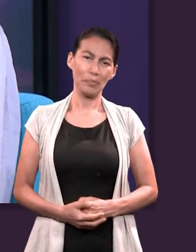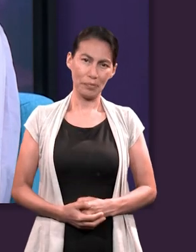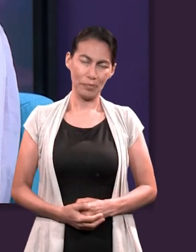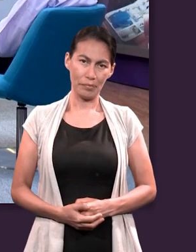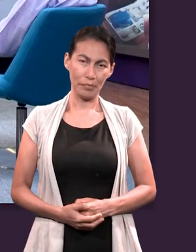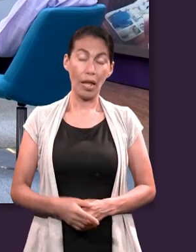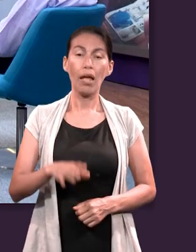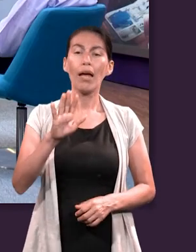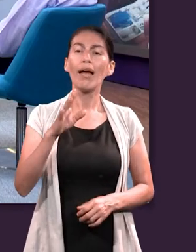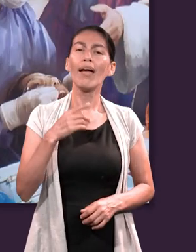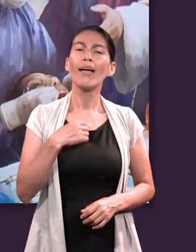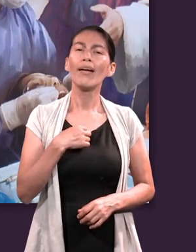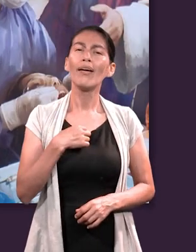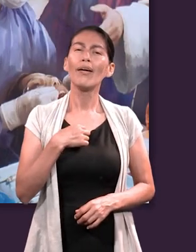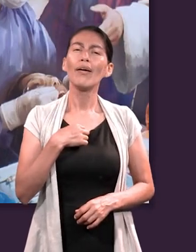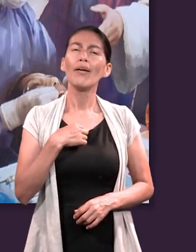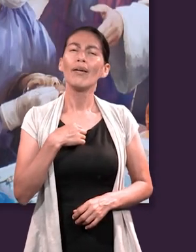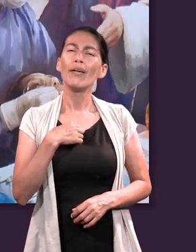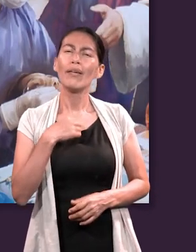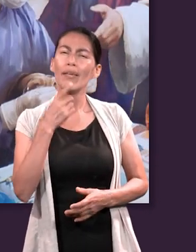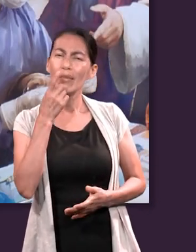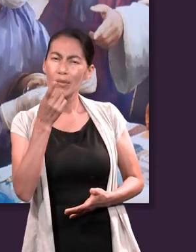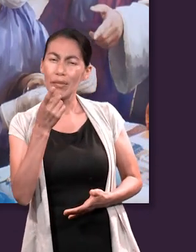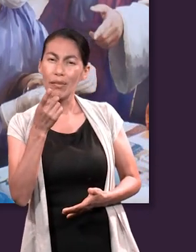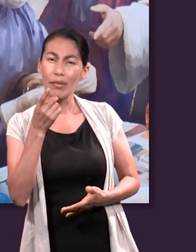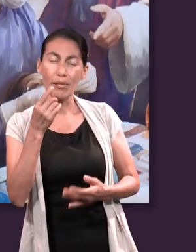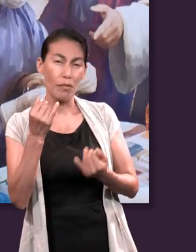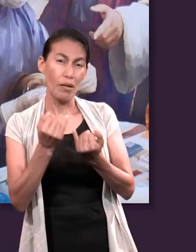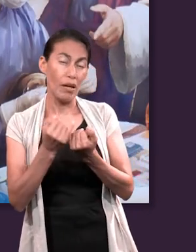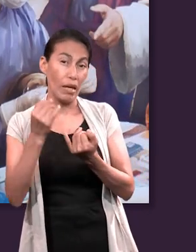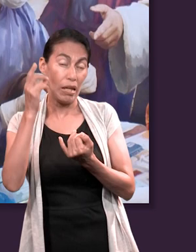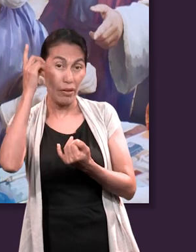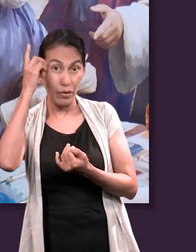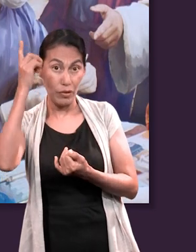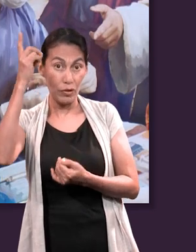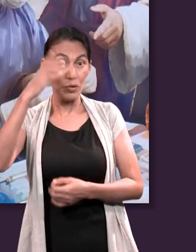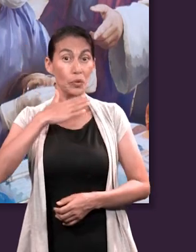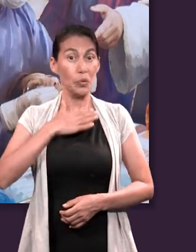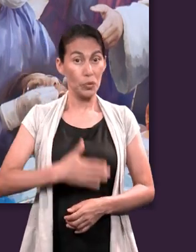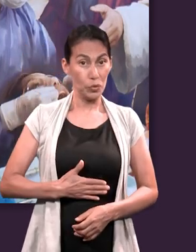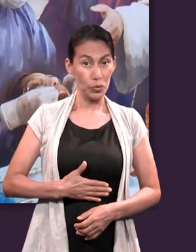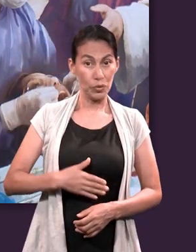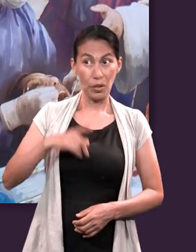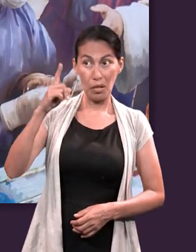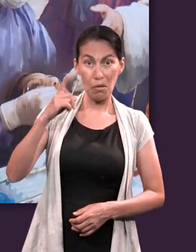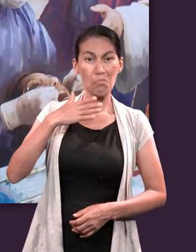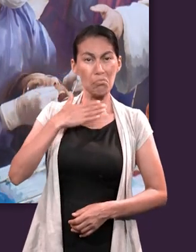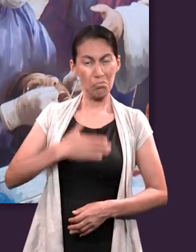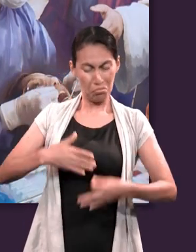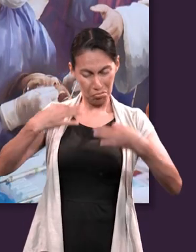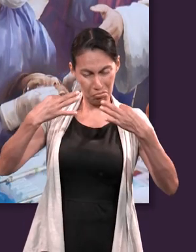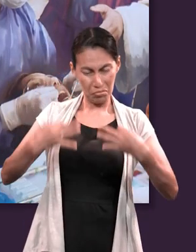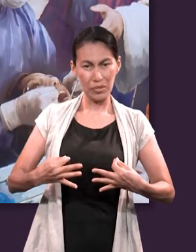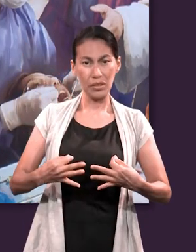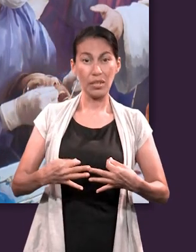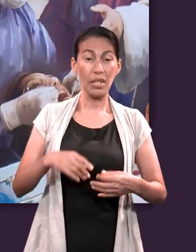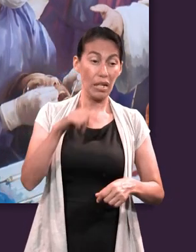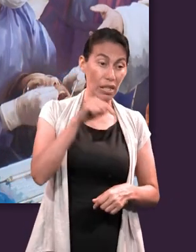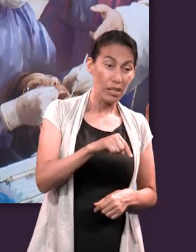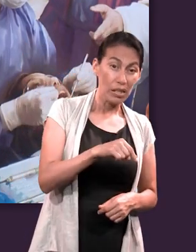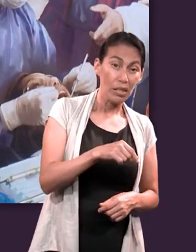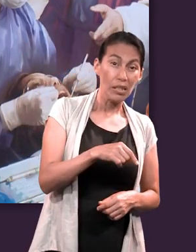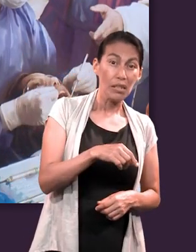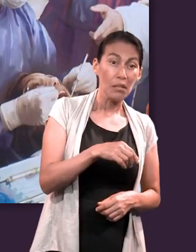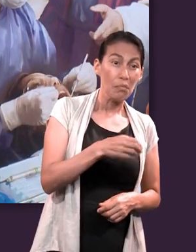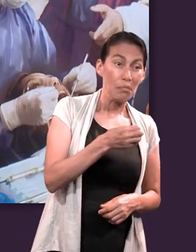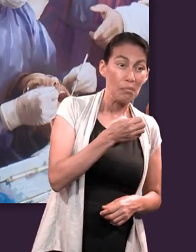Quiero agregar además que Dios es justo y la justicia es parte de su amor y de alguna forma en medio